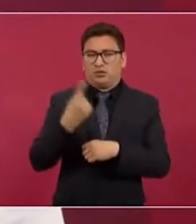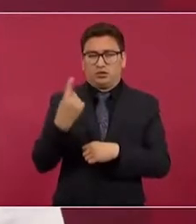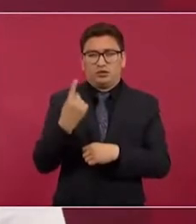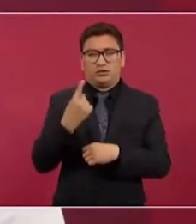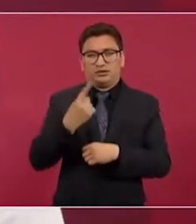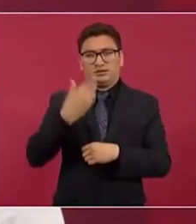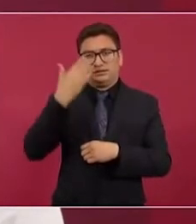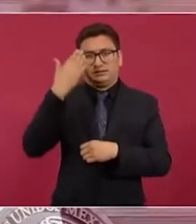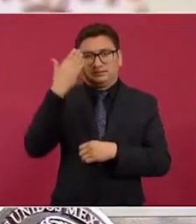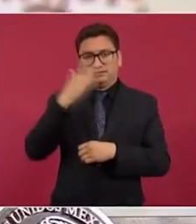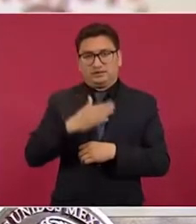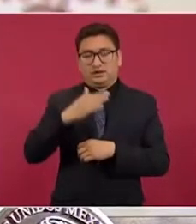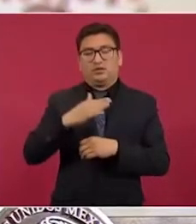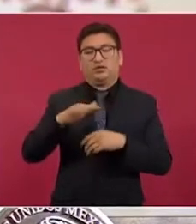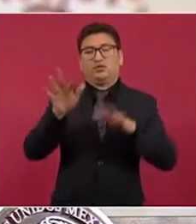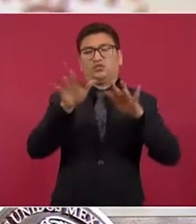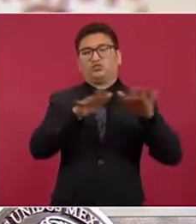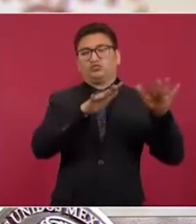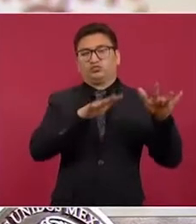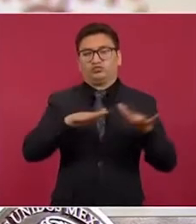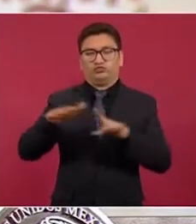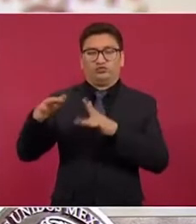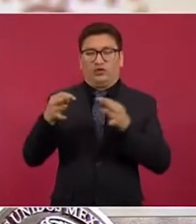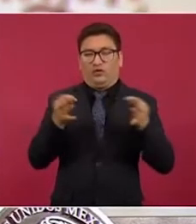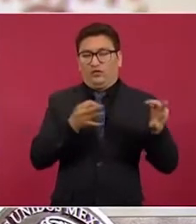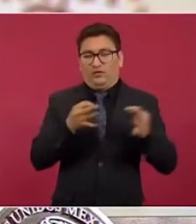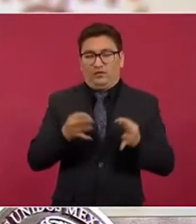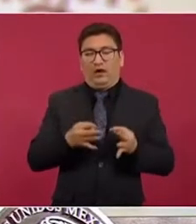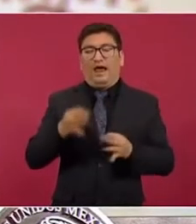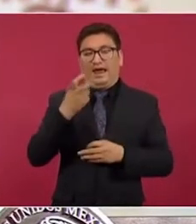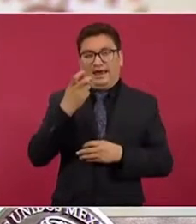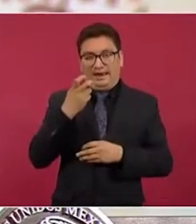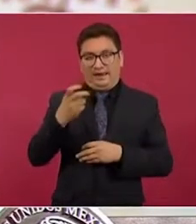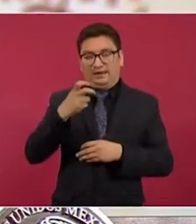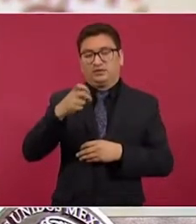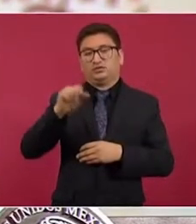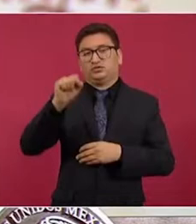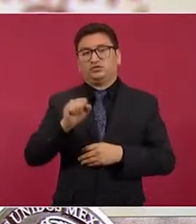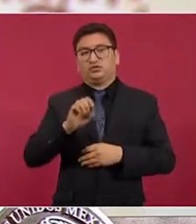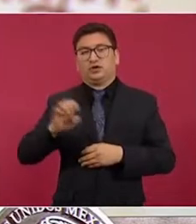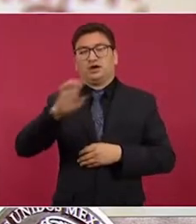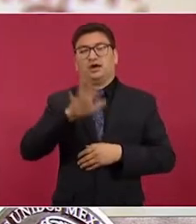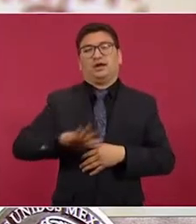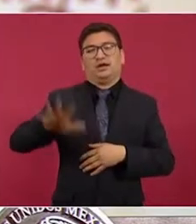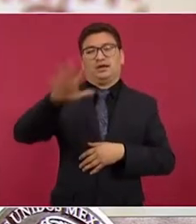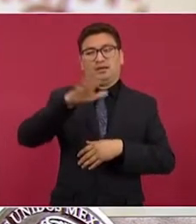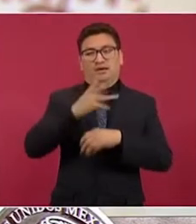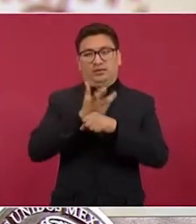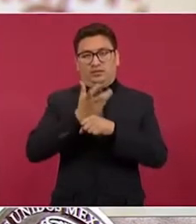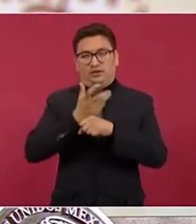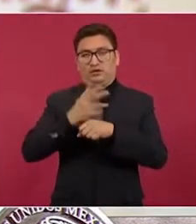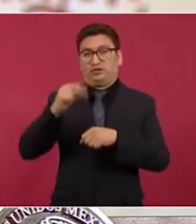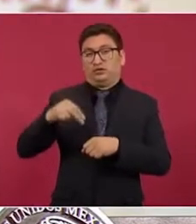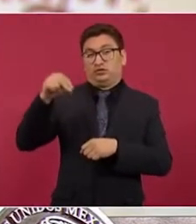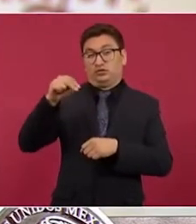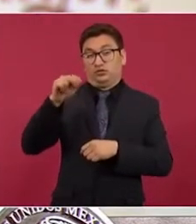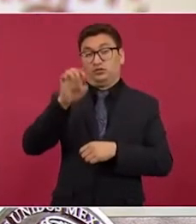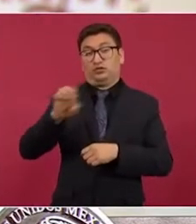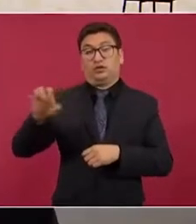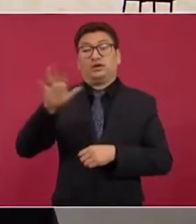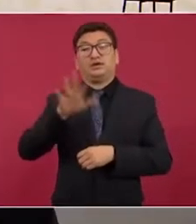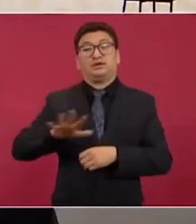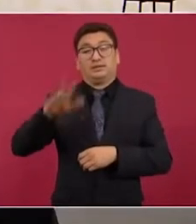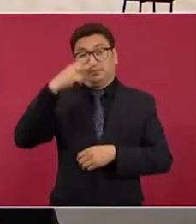una onda invernal ártica que repercutió en el sureste de Estados Unidos y en el noreste de México.